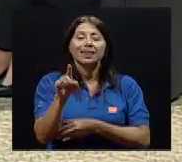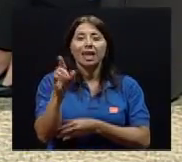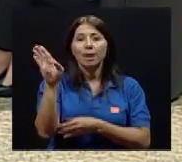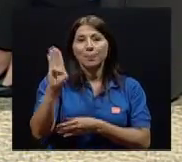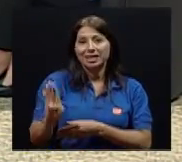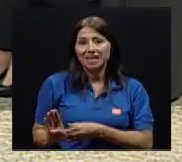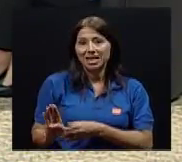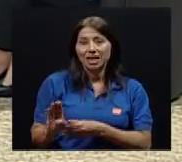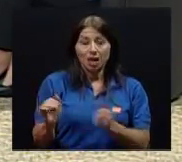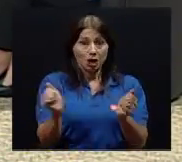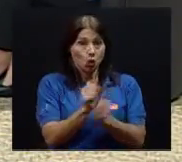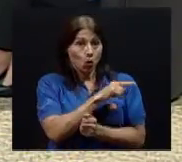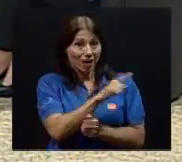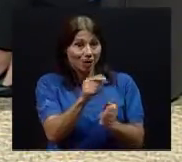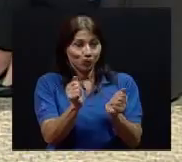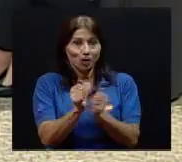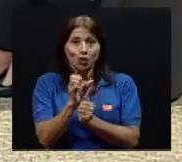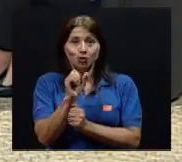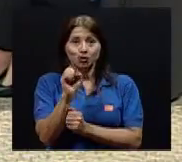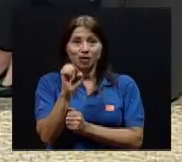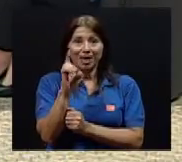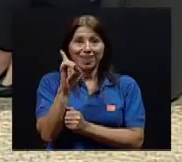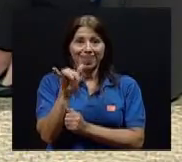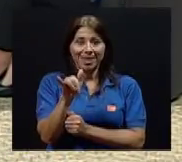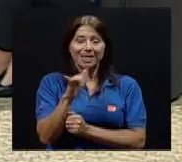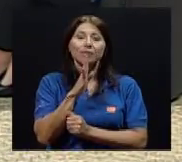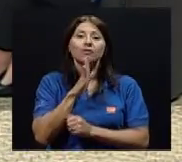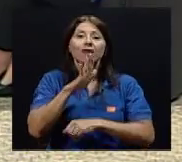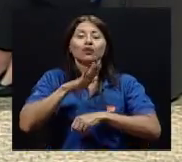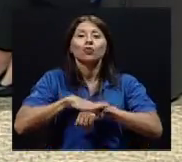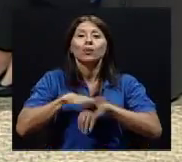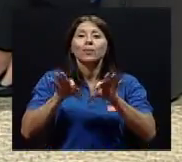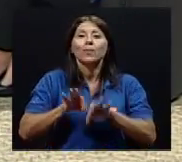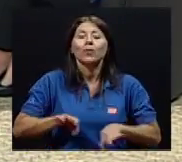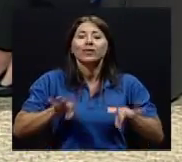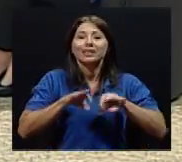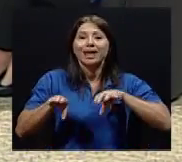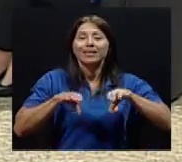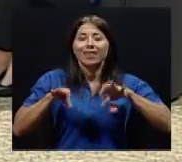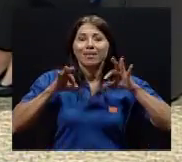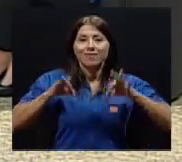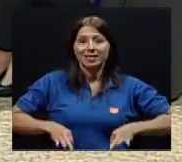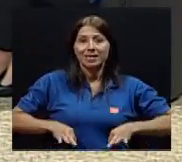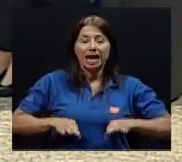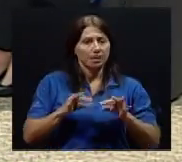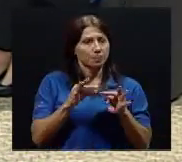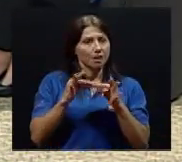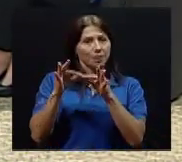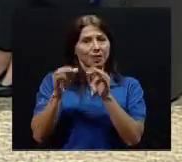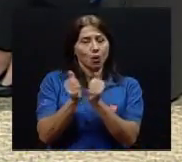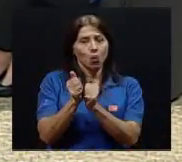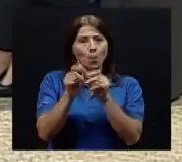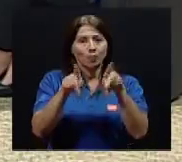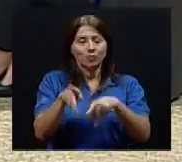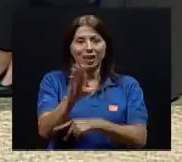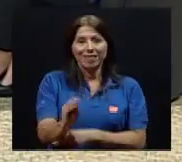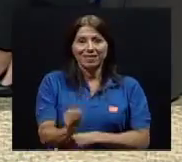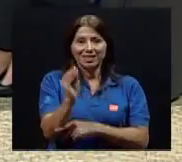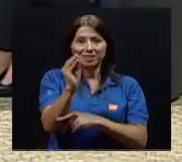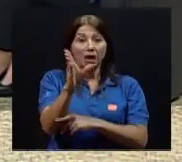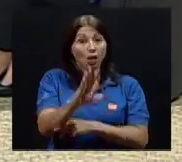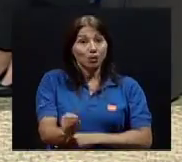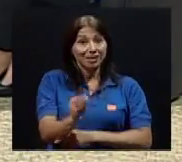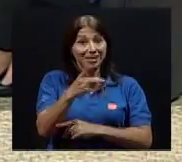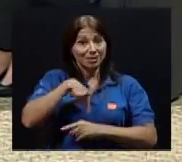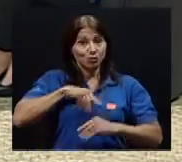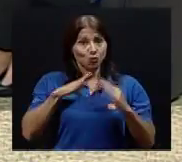¡Gracias! Seidy, estamos conversando sobre la importancia de la actividad física, y especialmente cuando se trata de adolescentes.